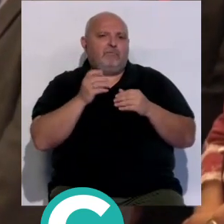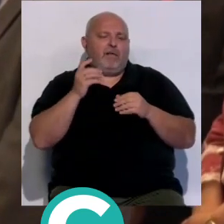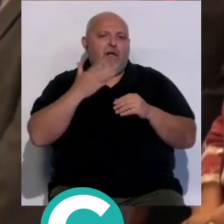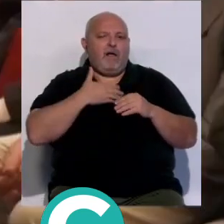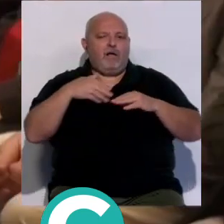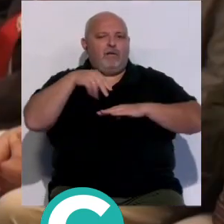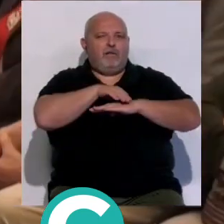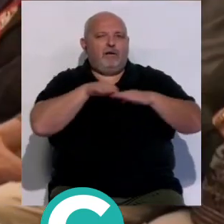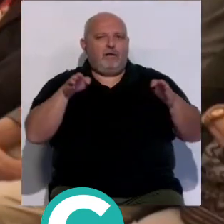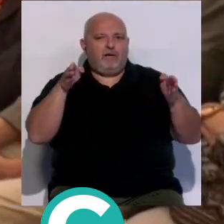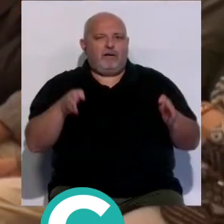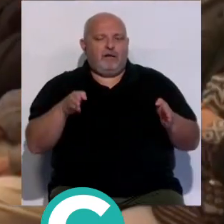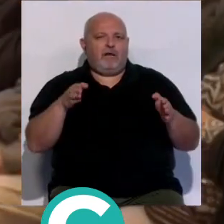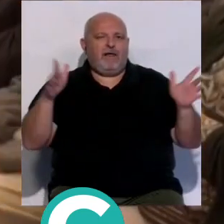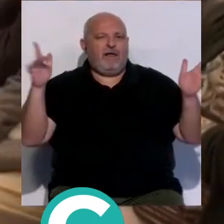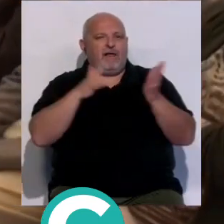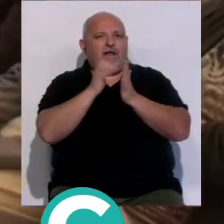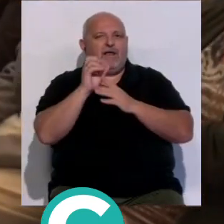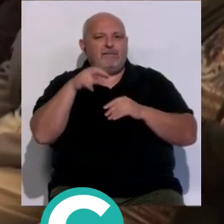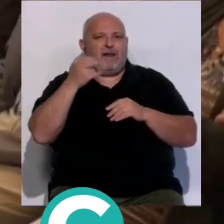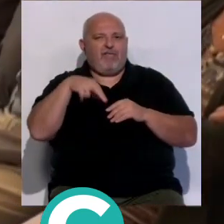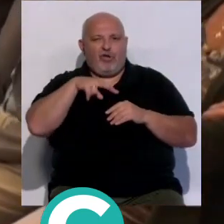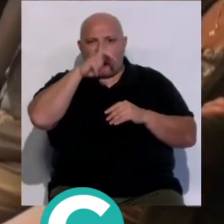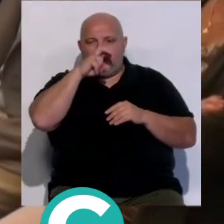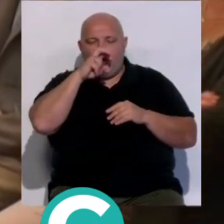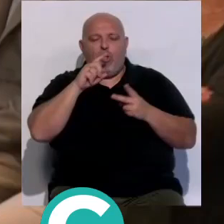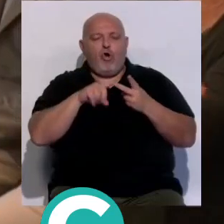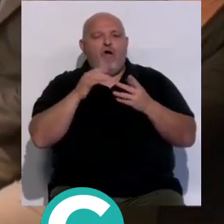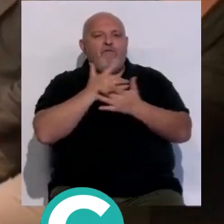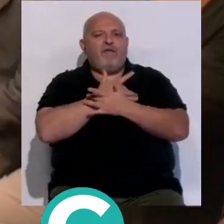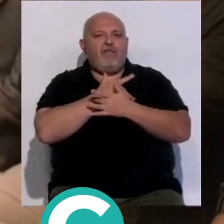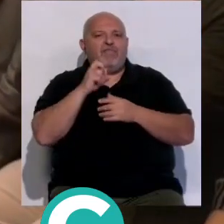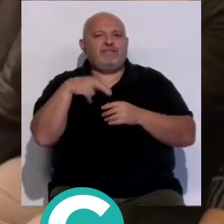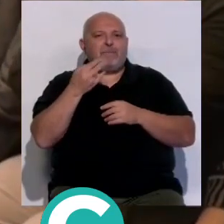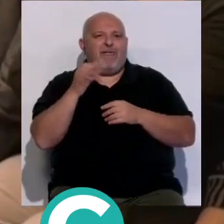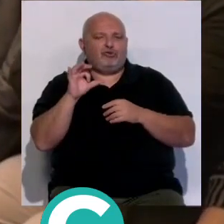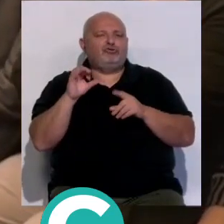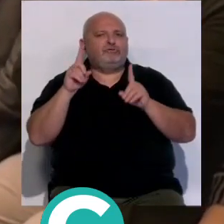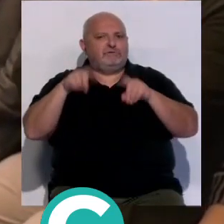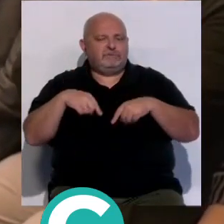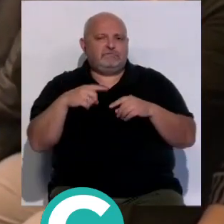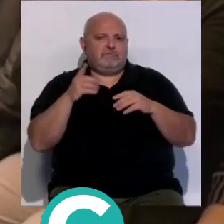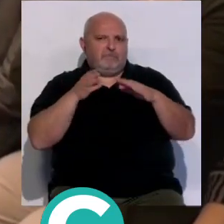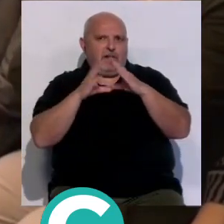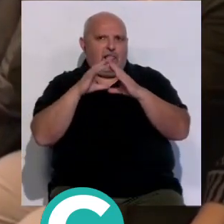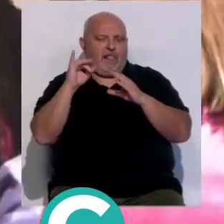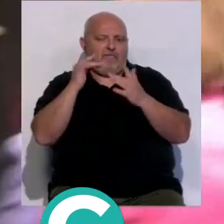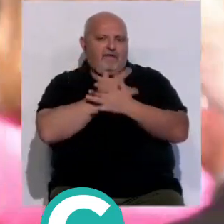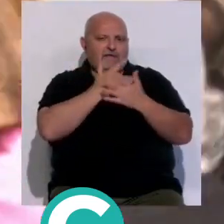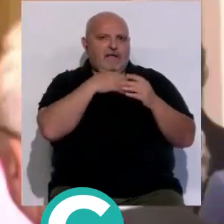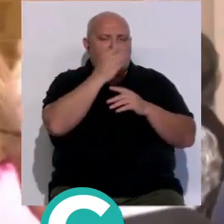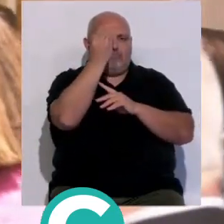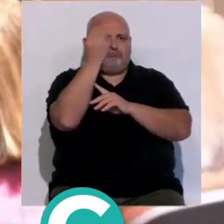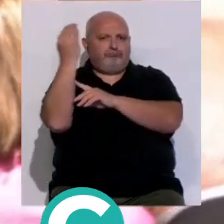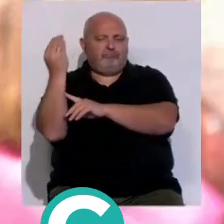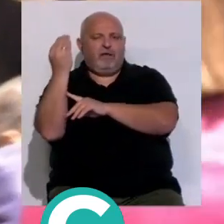altares de la cofría de expiración que fue inaugurado en marzo o el dedicado a la Virgen de los Desamparados que ya cuenta con su camarí Y bajo el altar de